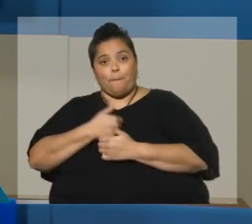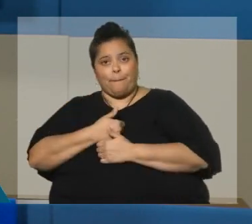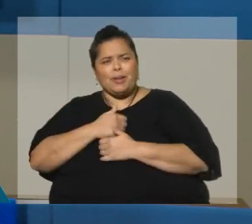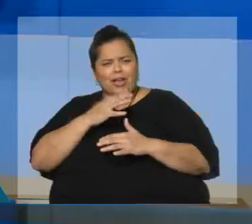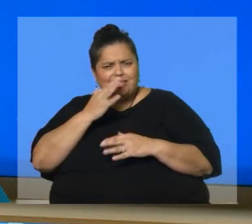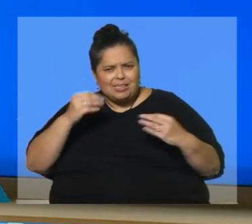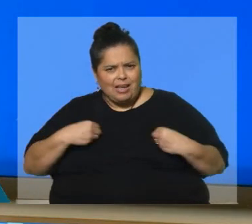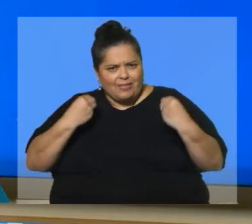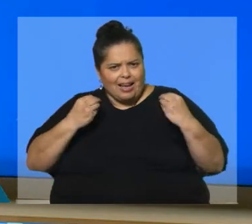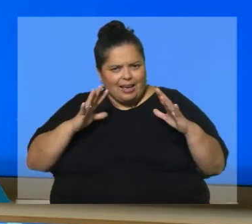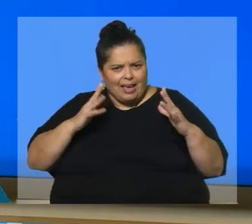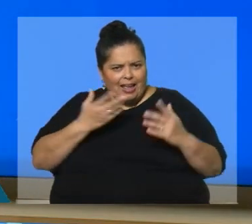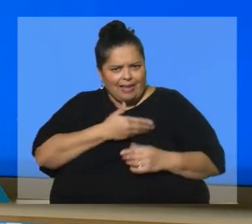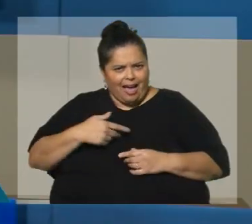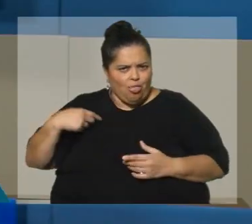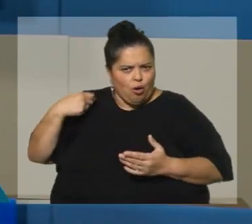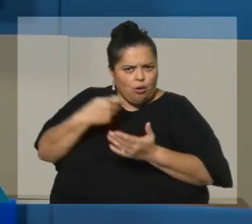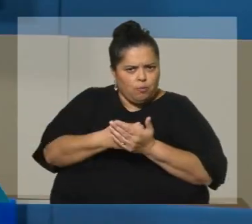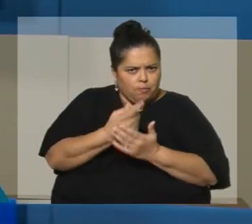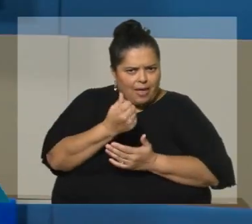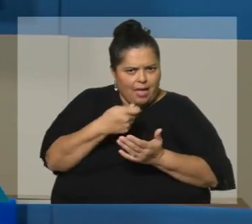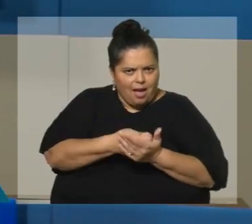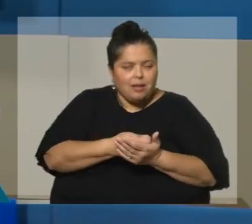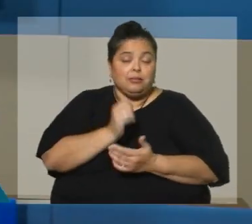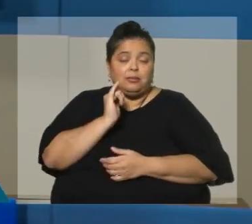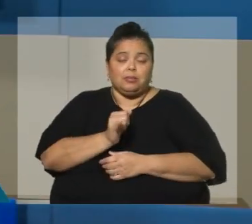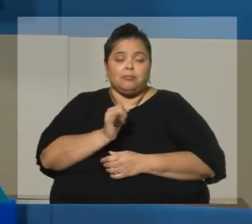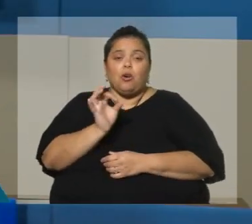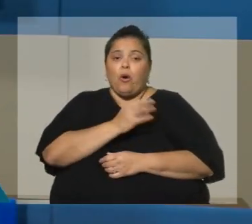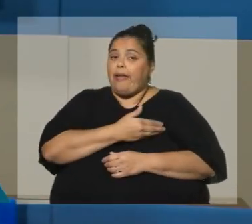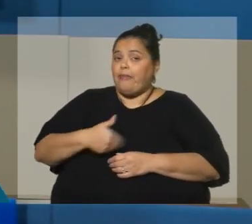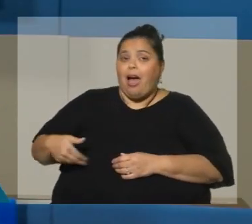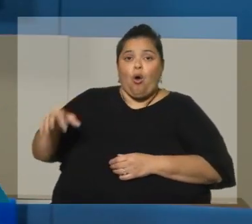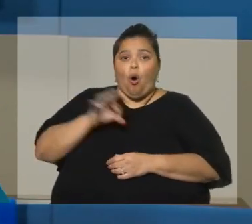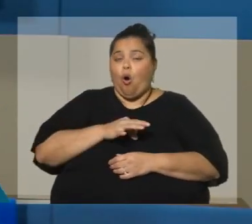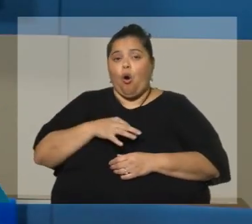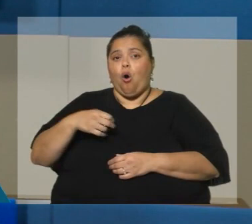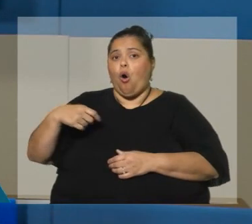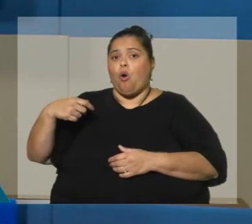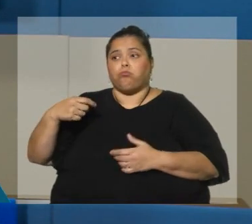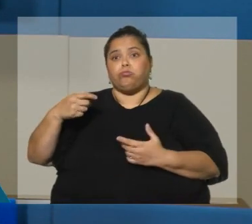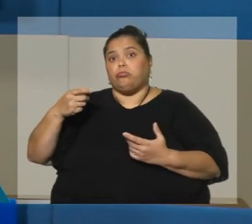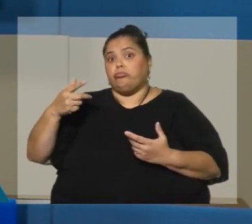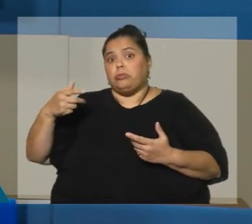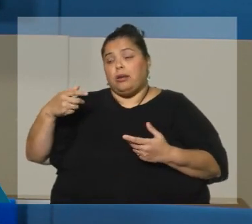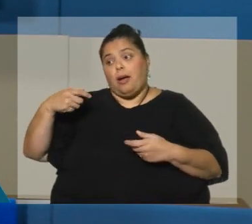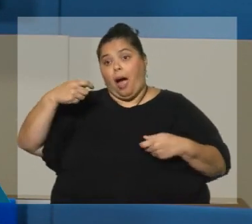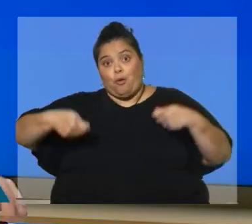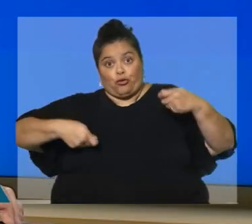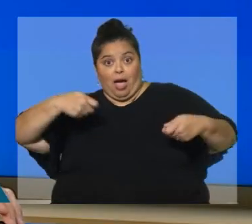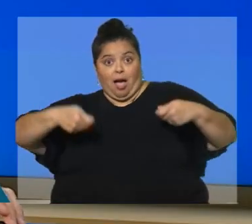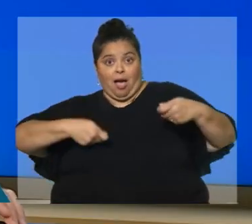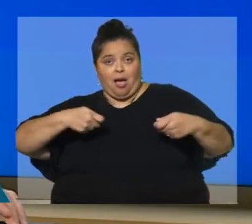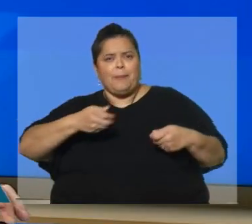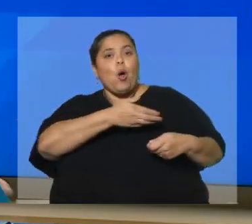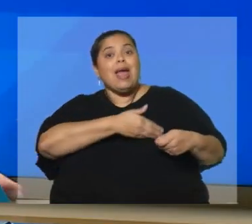qué significa? Que el Estado tiene que poner más dinero. Y alguien va a tener que poner más dinero. O el Estado o los contribuyentes a través de alguna vía. El Estado somos